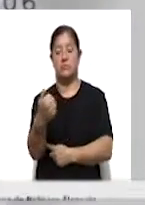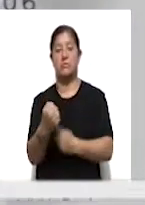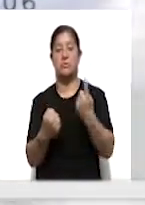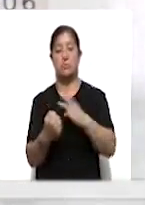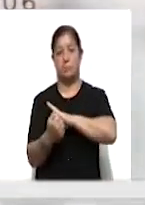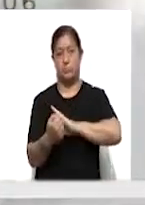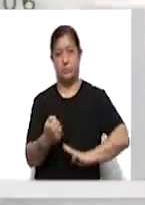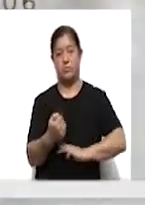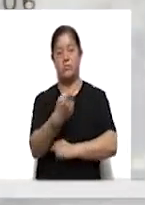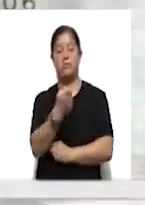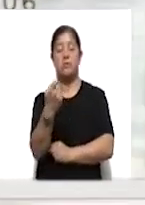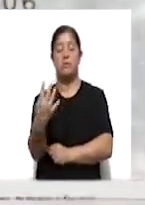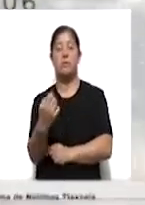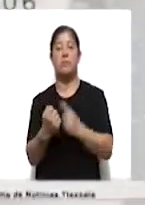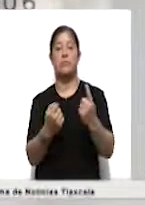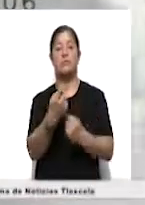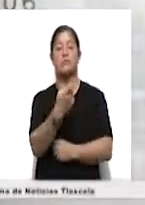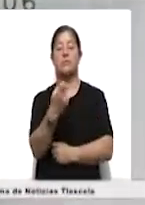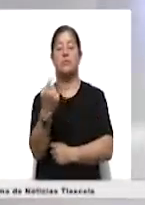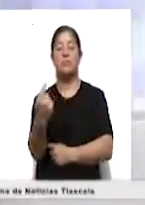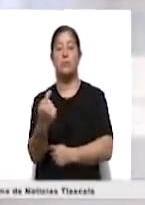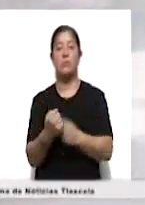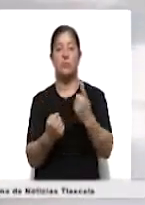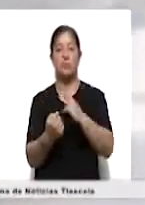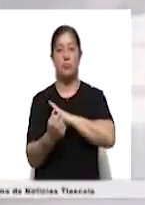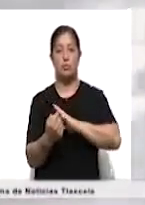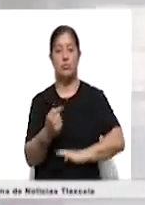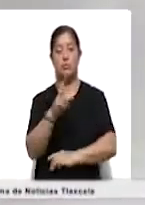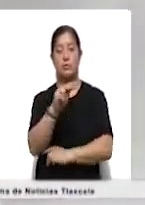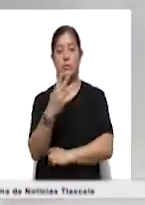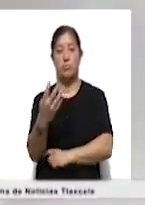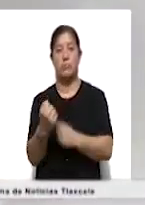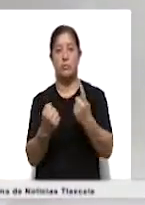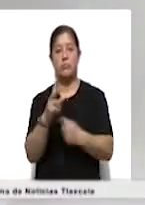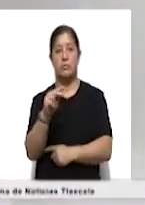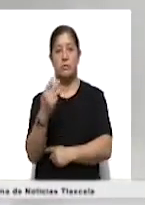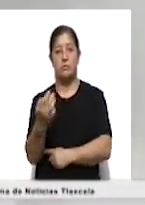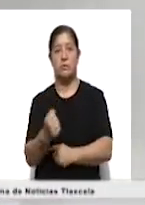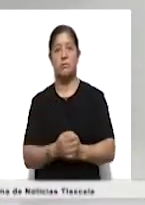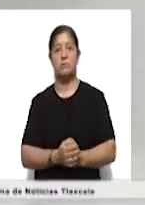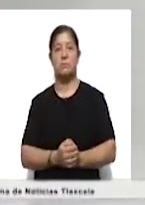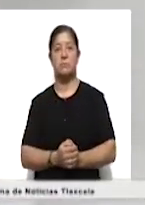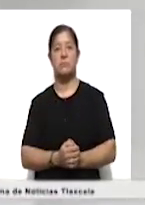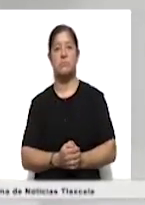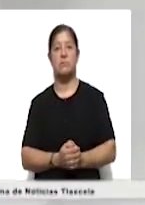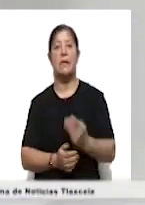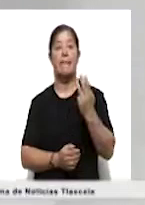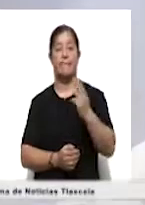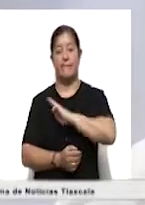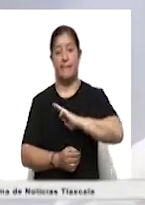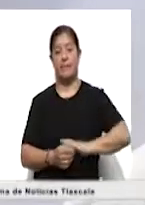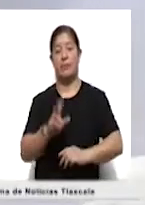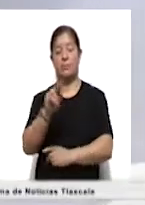ciento seis, Huayotlipan ciento cuatro, Tetlanocan ciento uno, Xtenco ochenta y cuatro, Acuamanala ochenta y tres, Tequesquitla, Nopalucan y